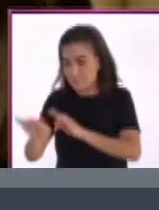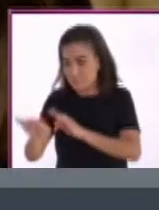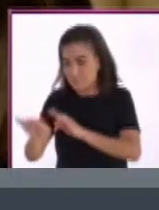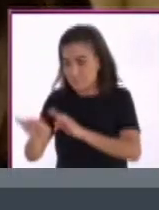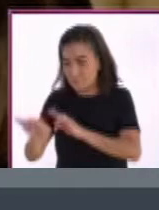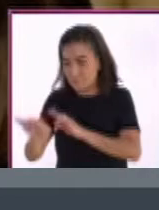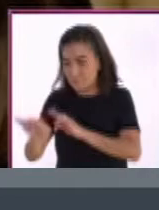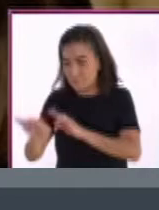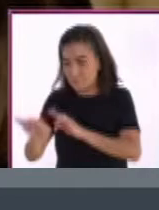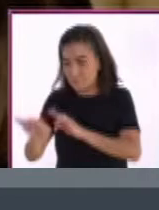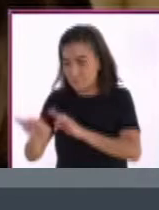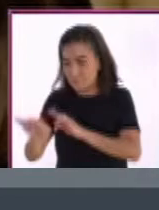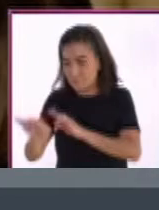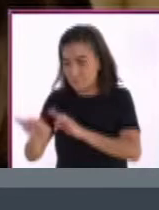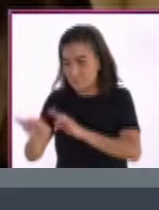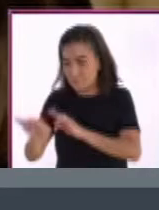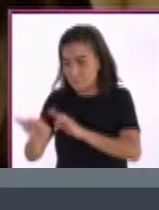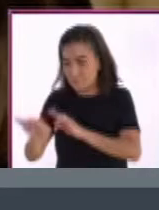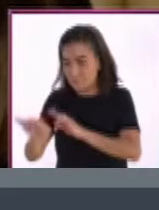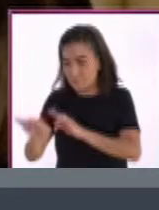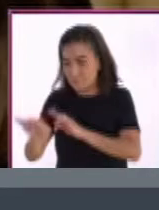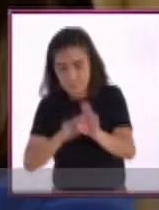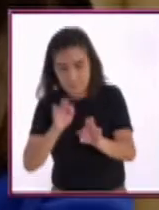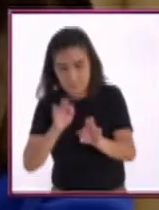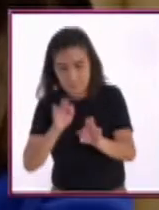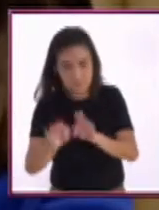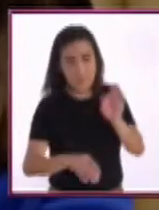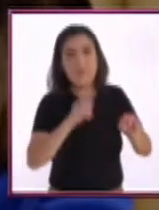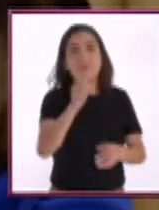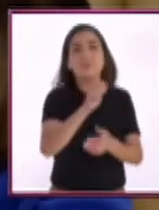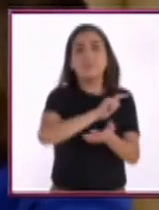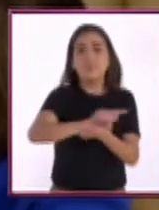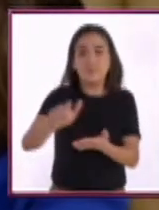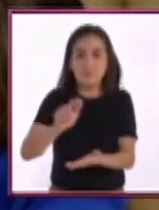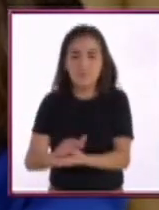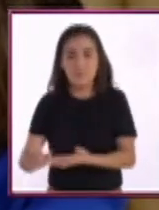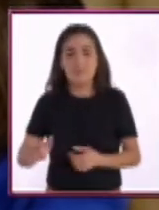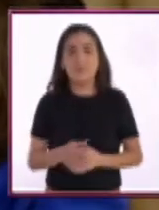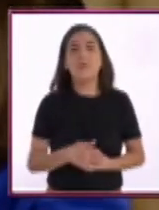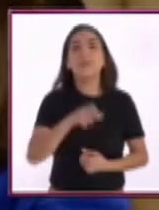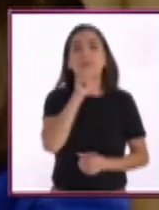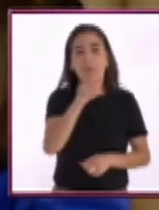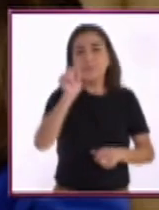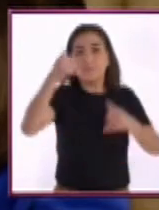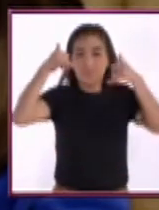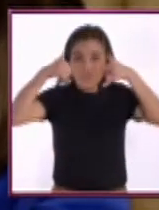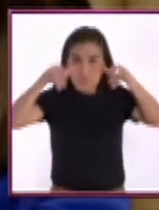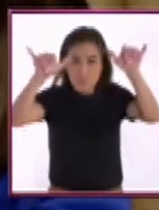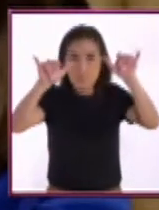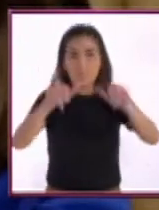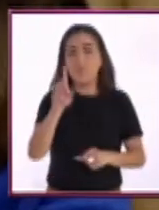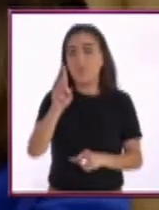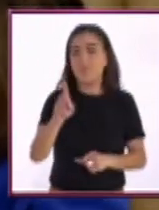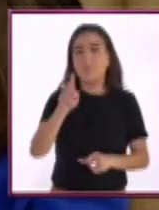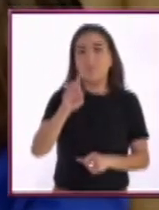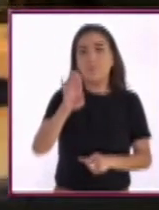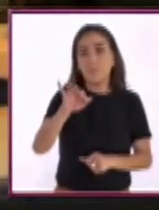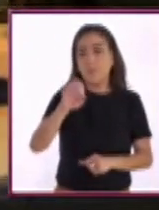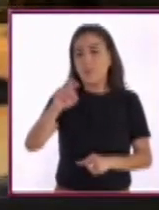de la biodiversidad, principalmente de la